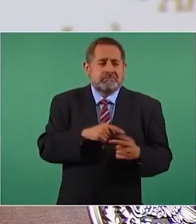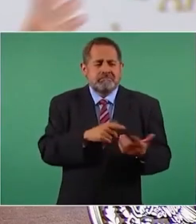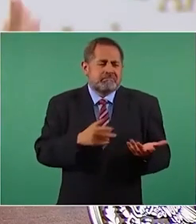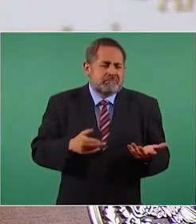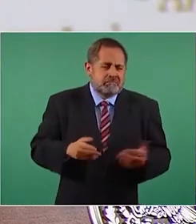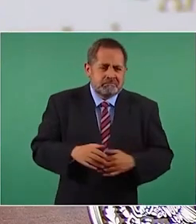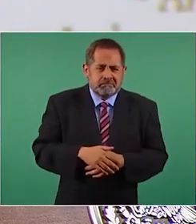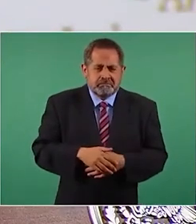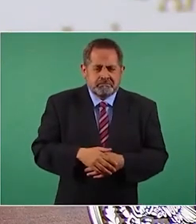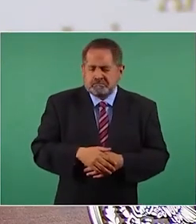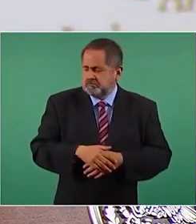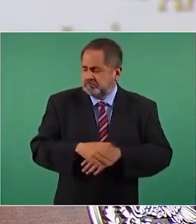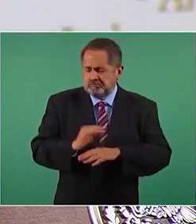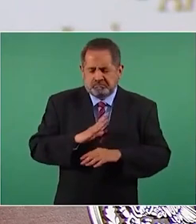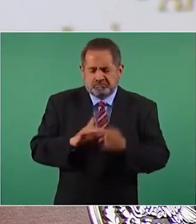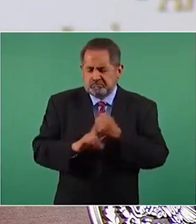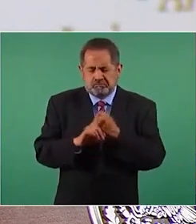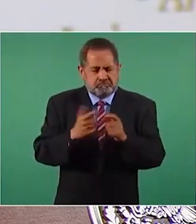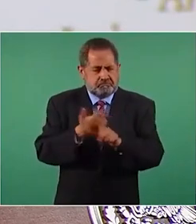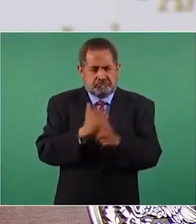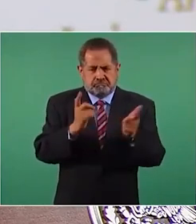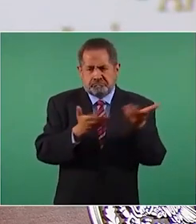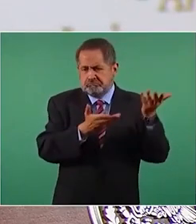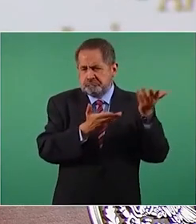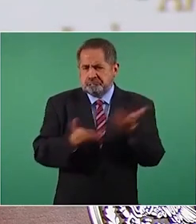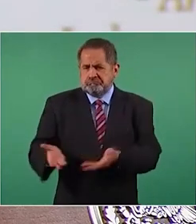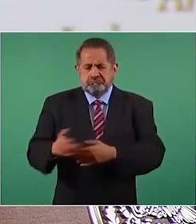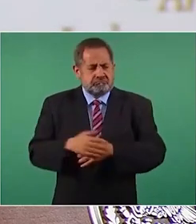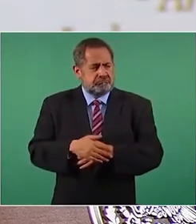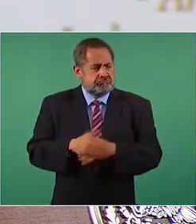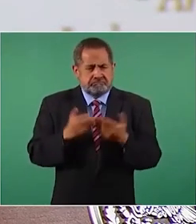No hay problema, de nada.